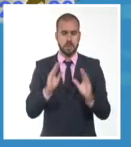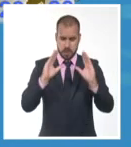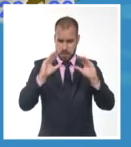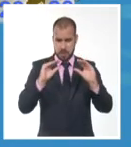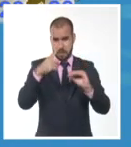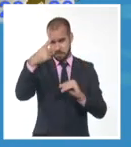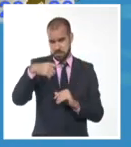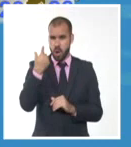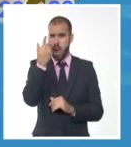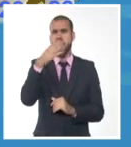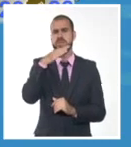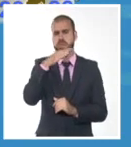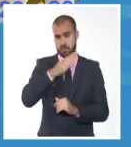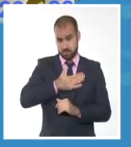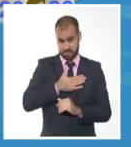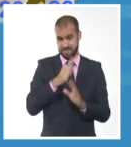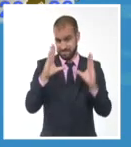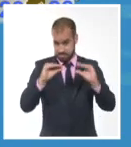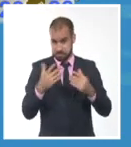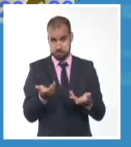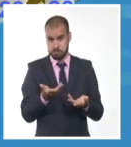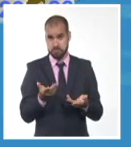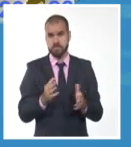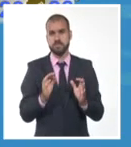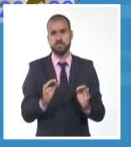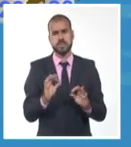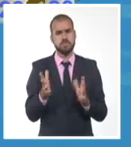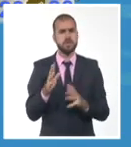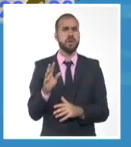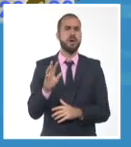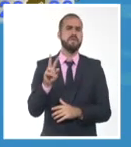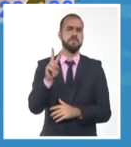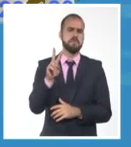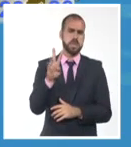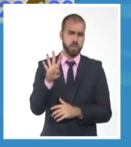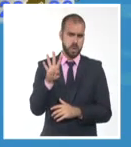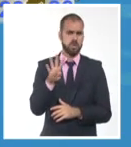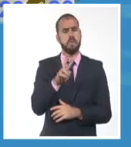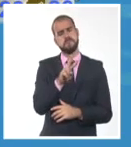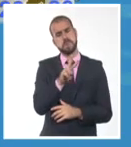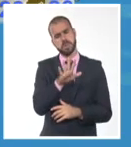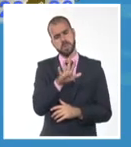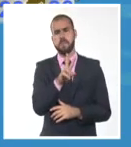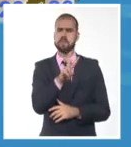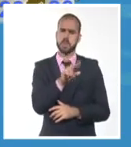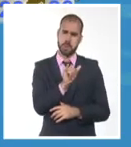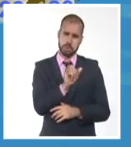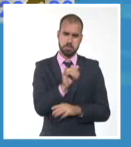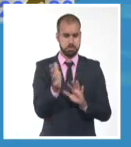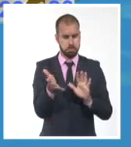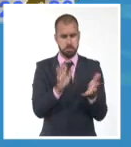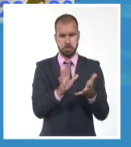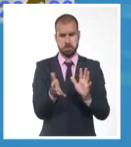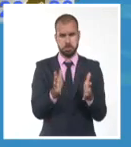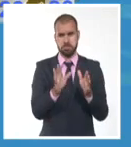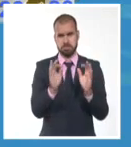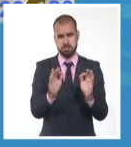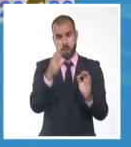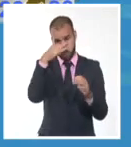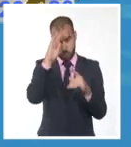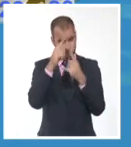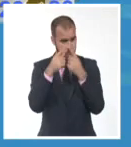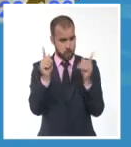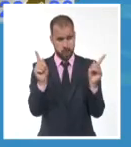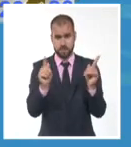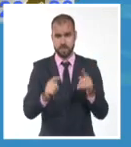también algo cálida, valores de temperatura desde los 24 hasta los 25, 26 grados Celsius en casi todo el archipiélago